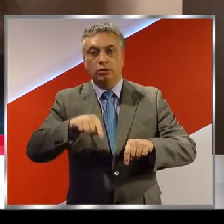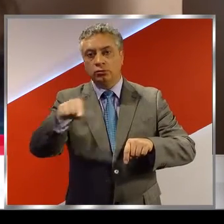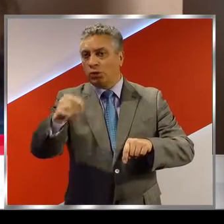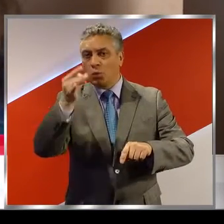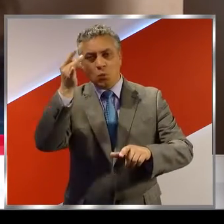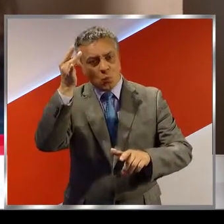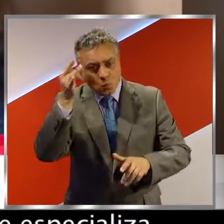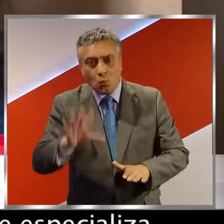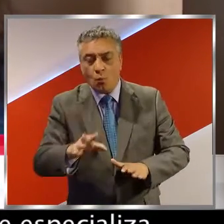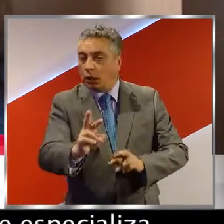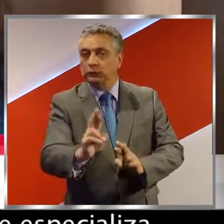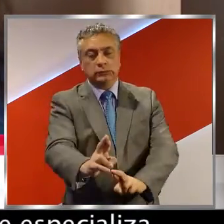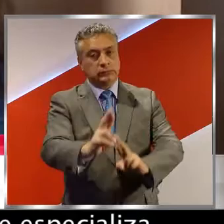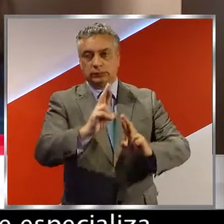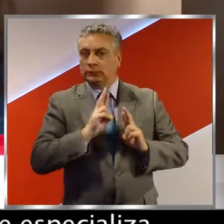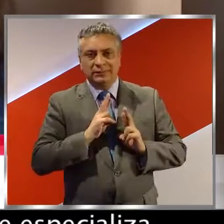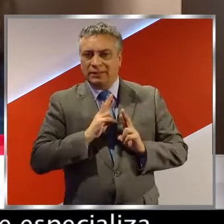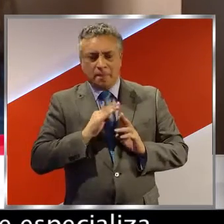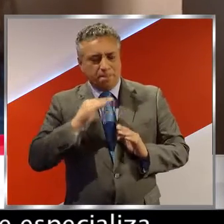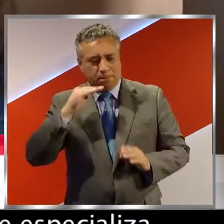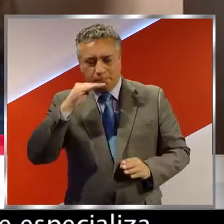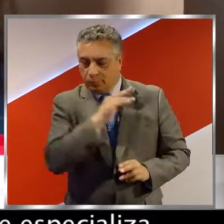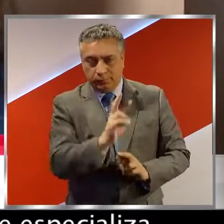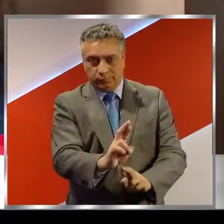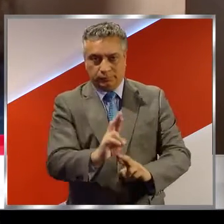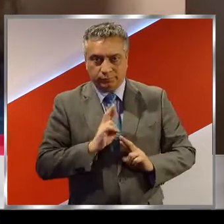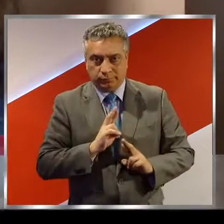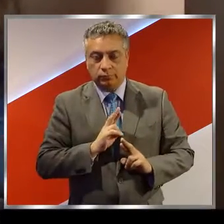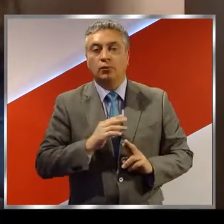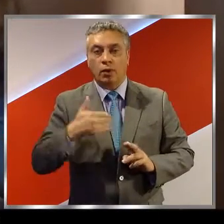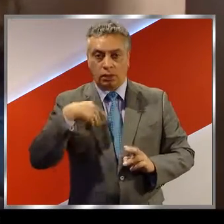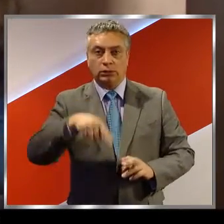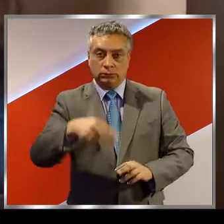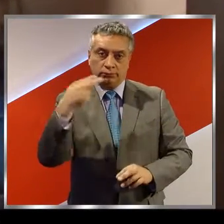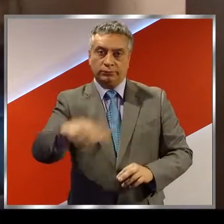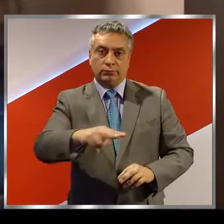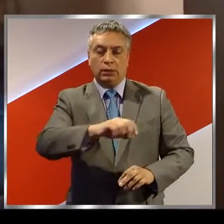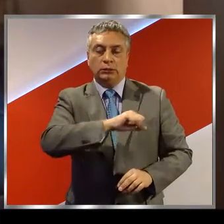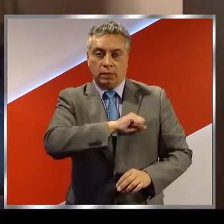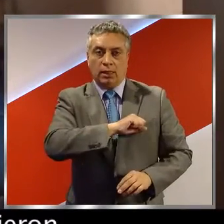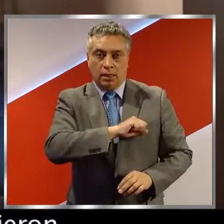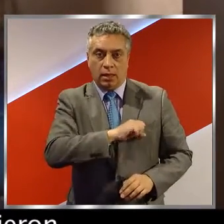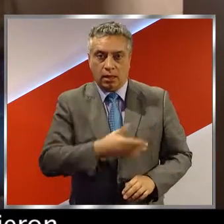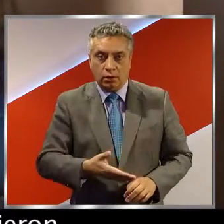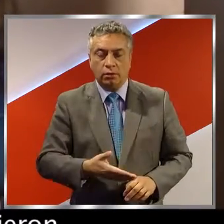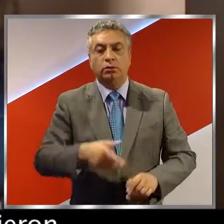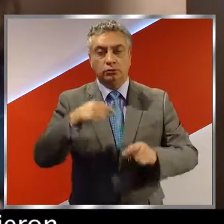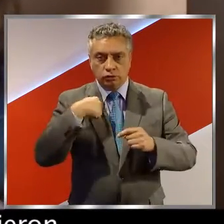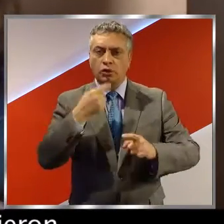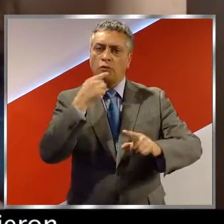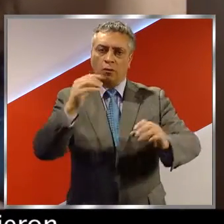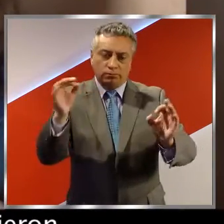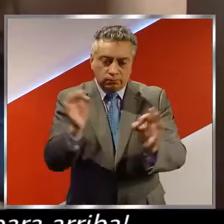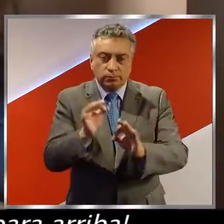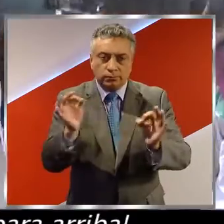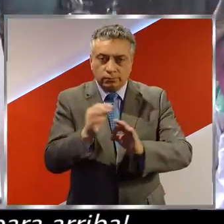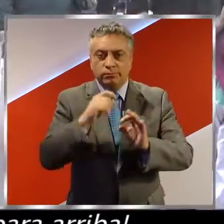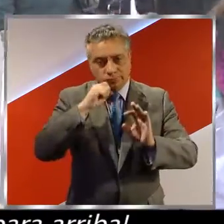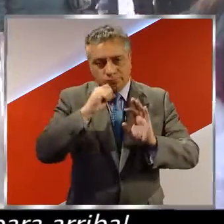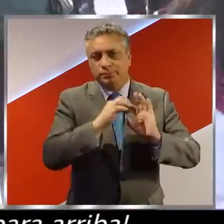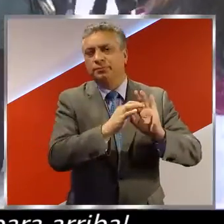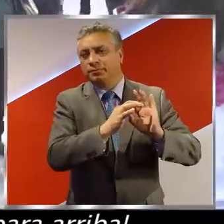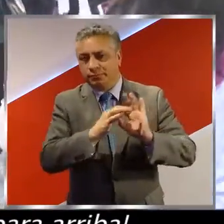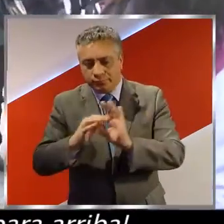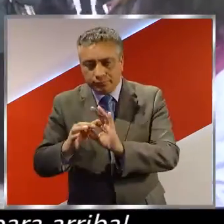caso. Bueno, es una fundación que se especializa en mi enfermedad. Y lo primero que me dijeron,